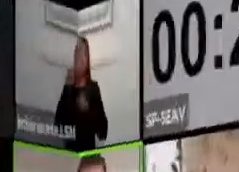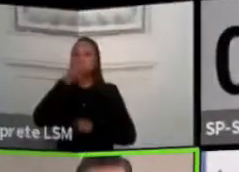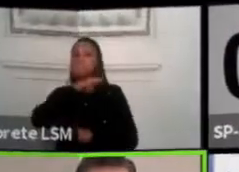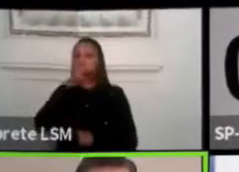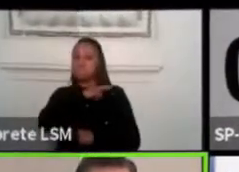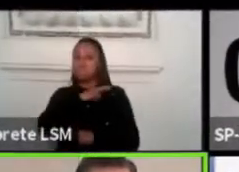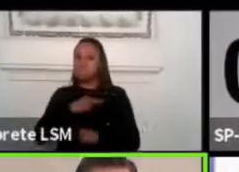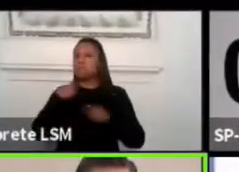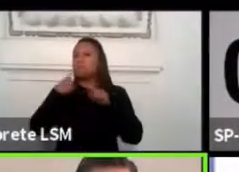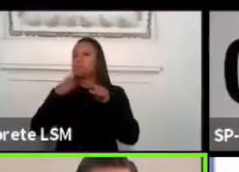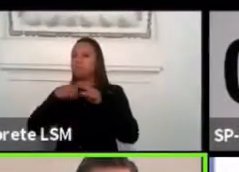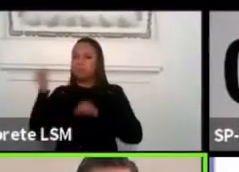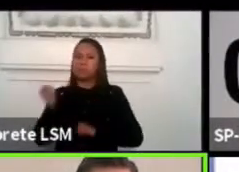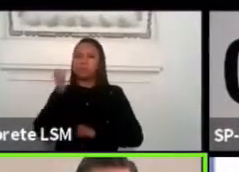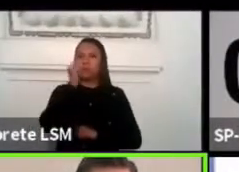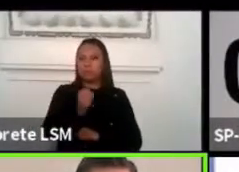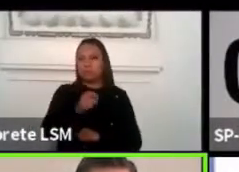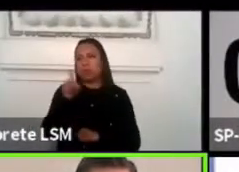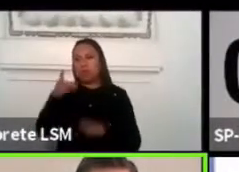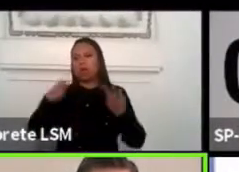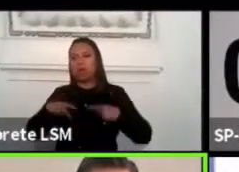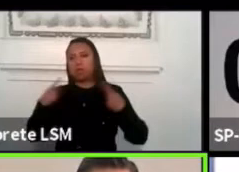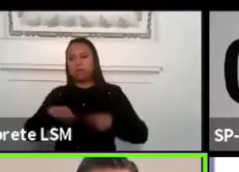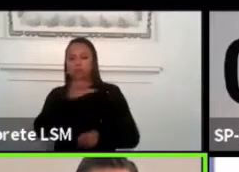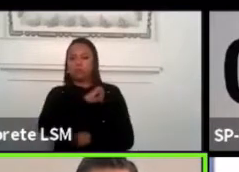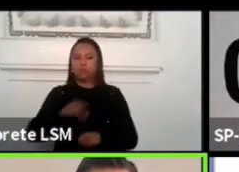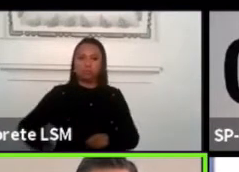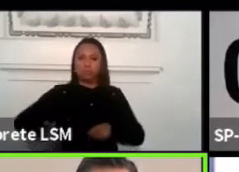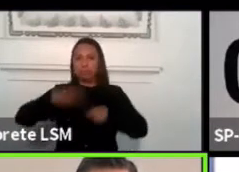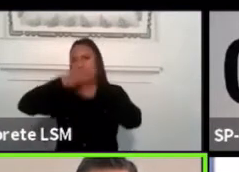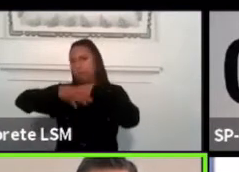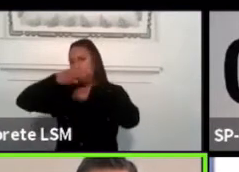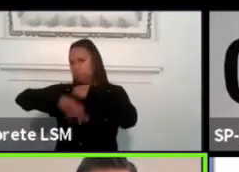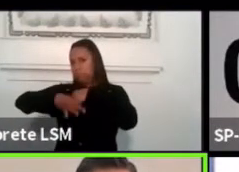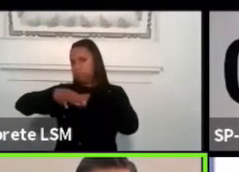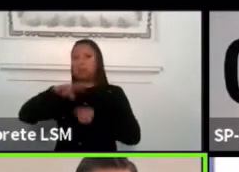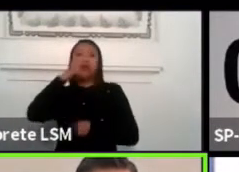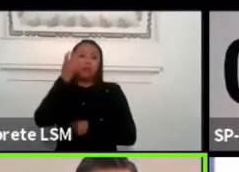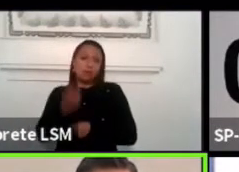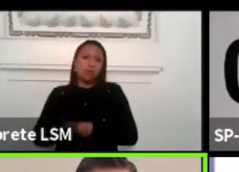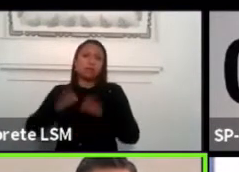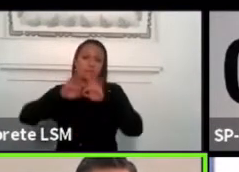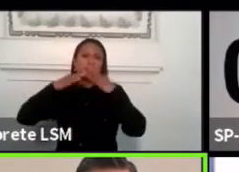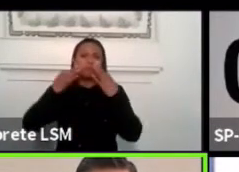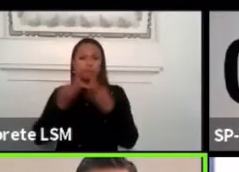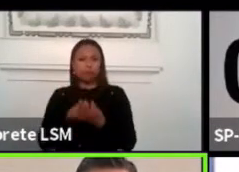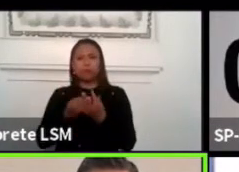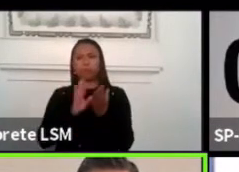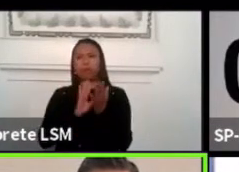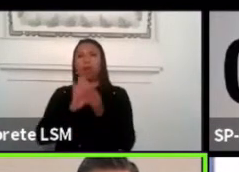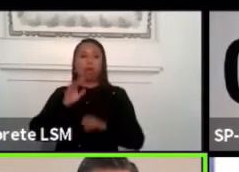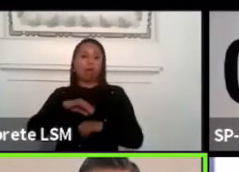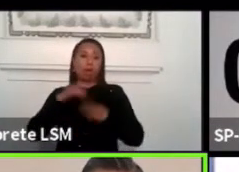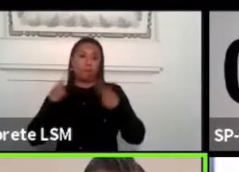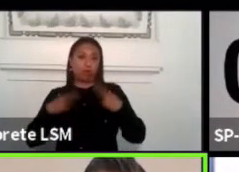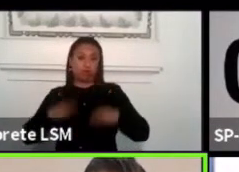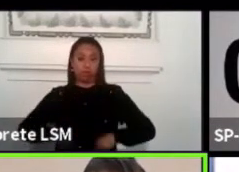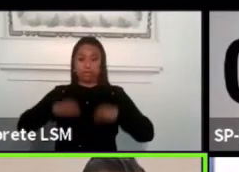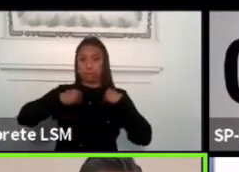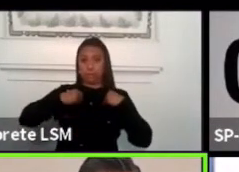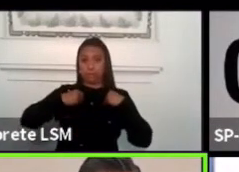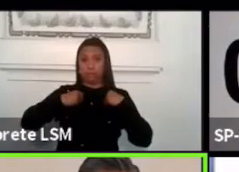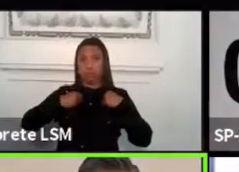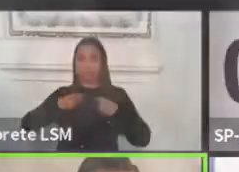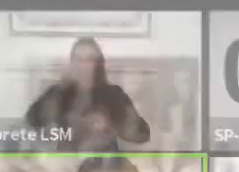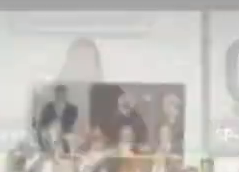a quien ocupe el cargo de alcaldesa sustituta y con ello no dejar en el abandono a los habitantes de nuestra